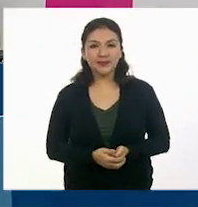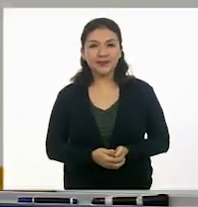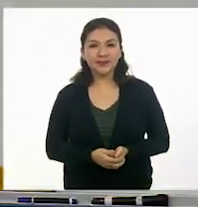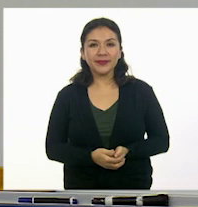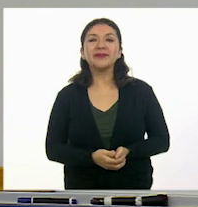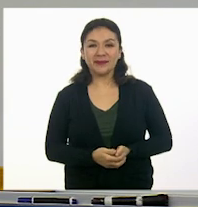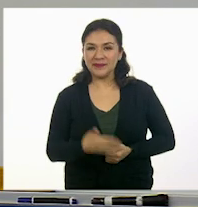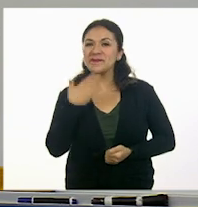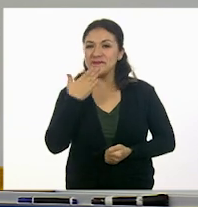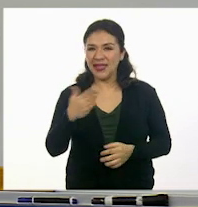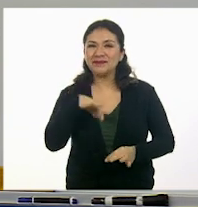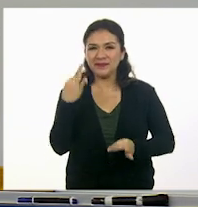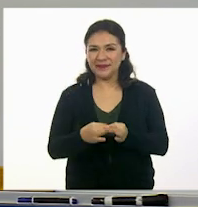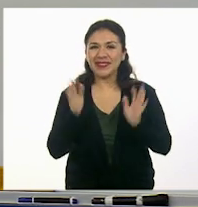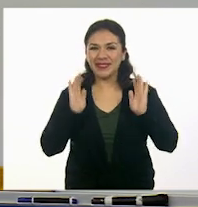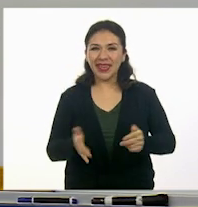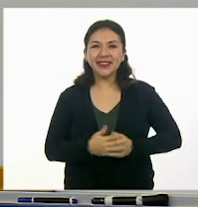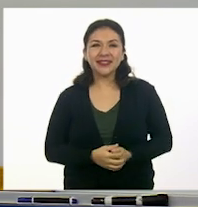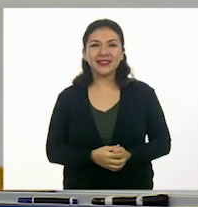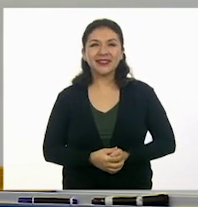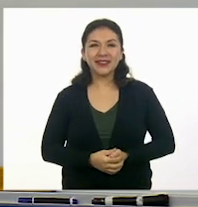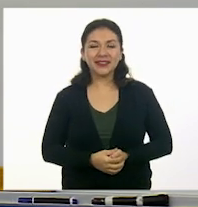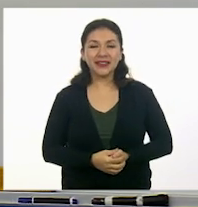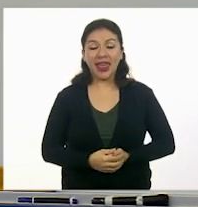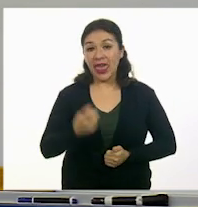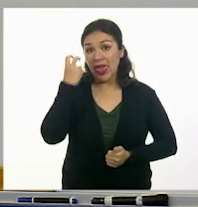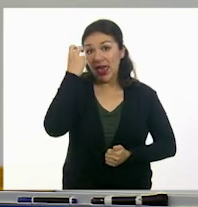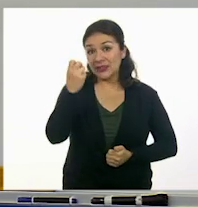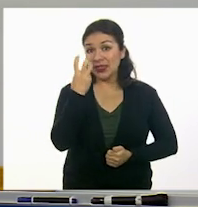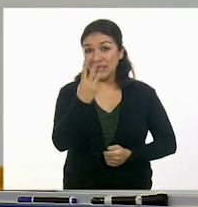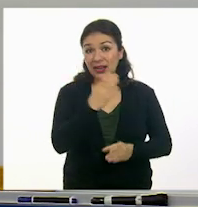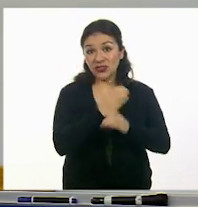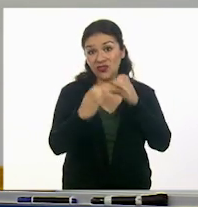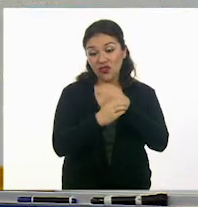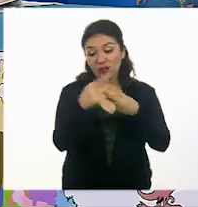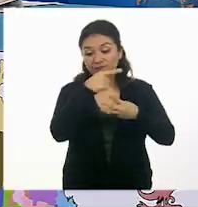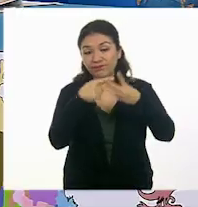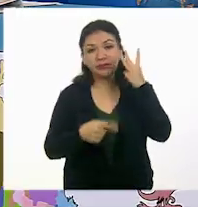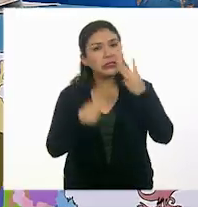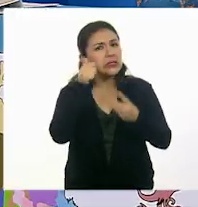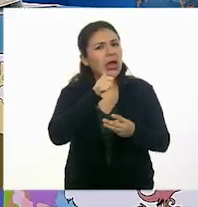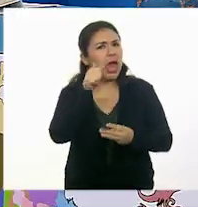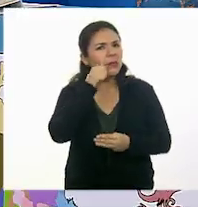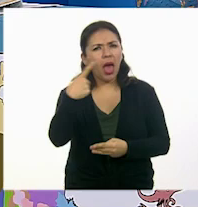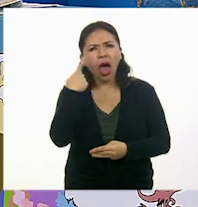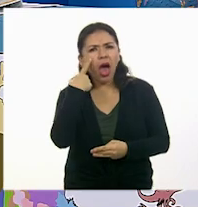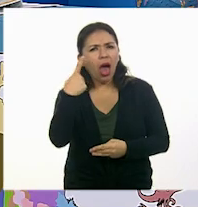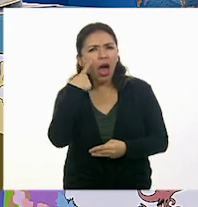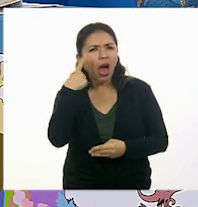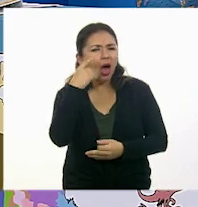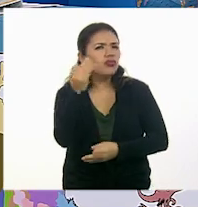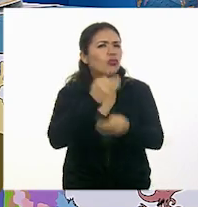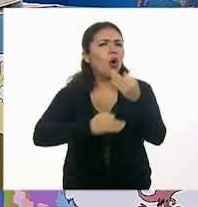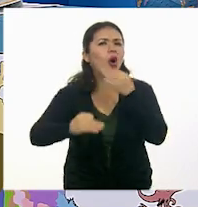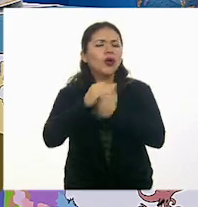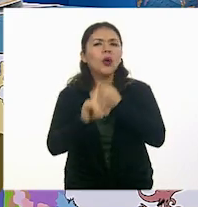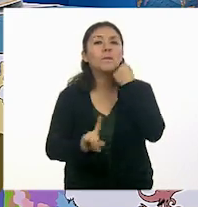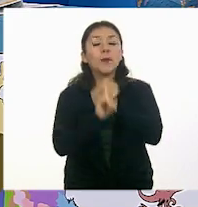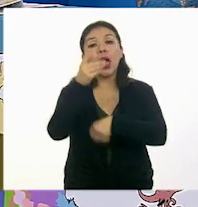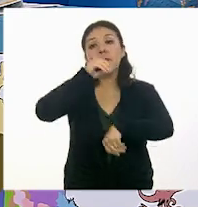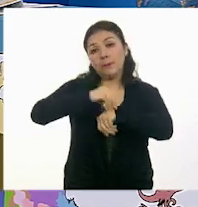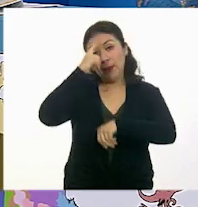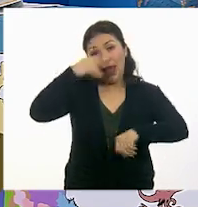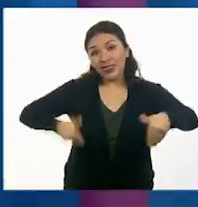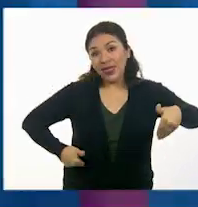Listo. Perfecto. Entonces, estos tres elementos siempre van a estar presentes en toda situación teatral.